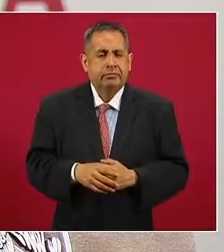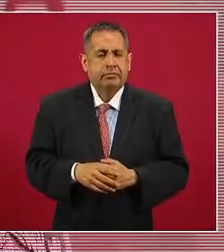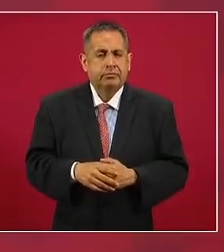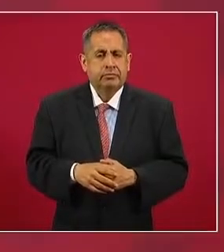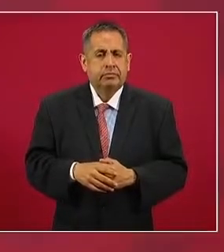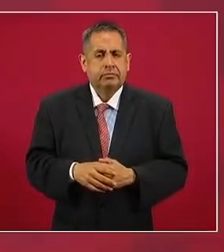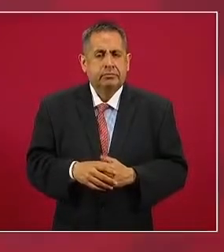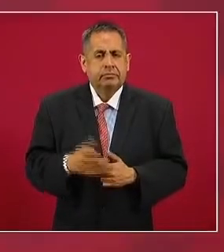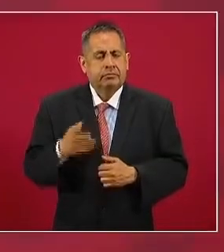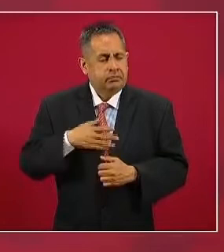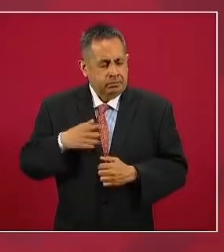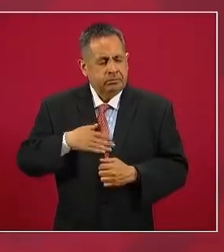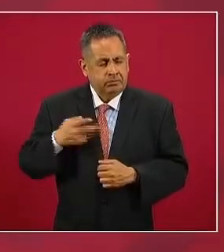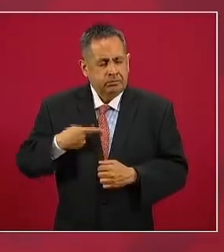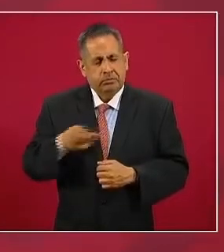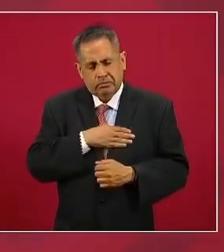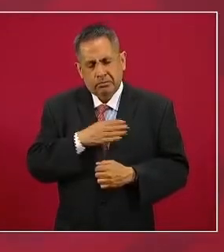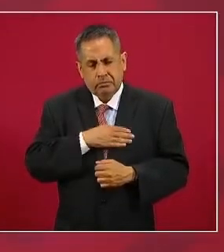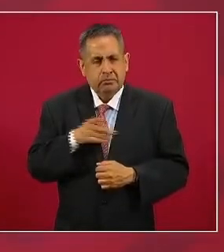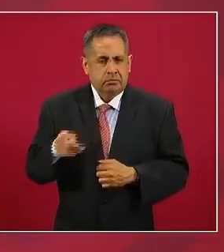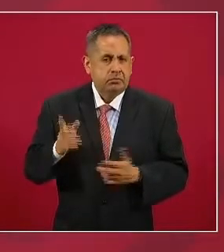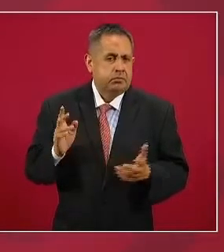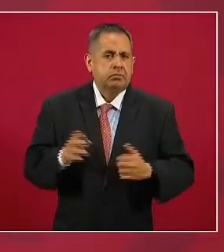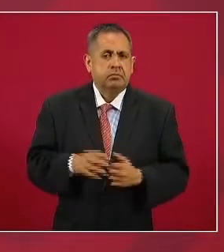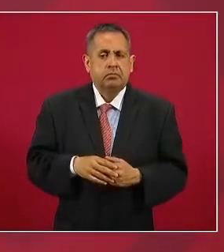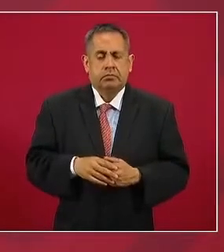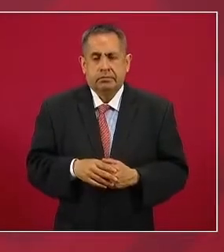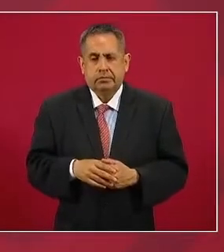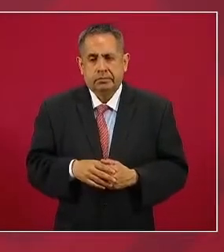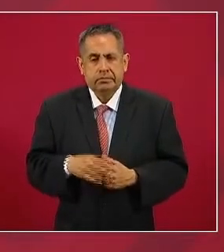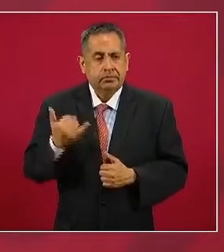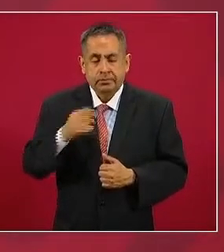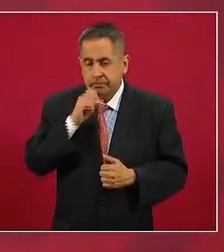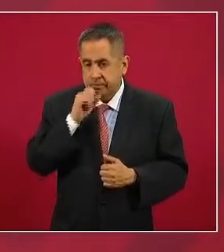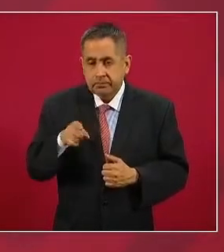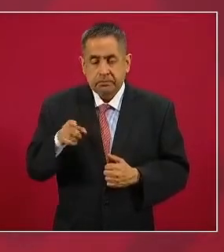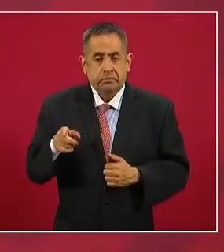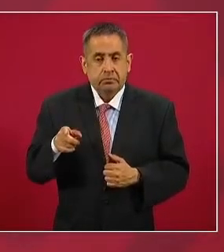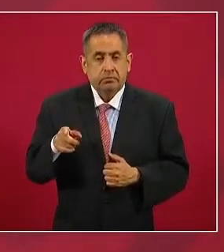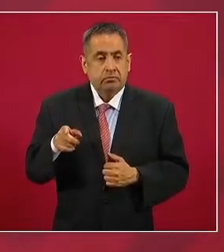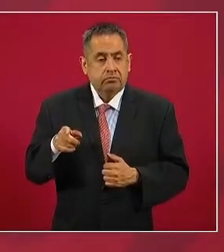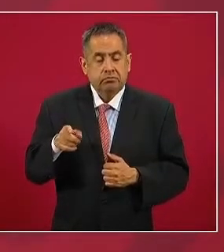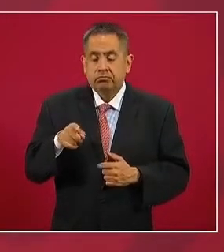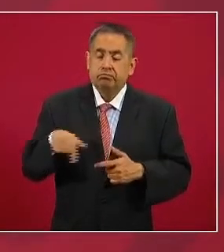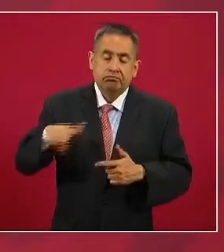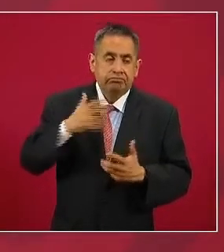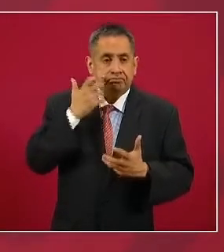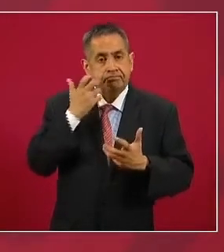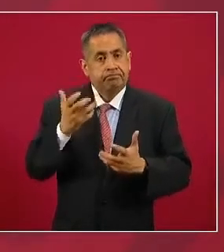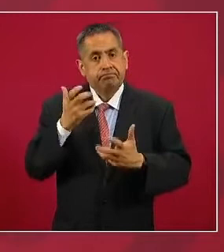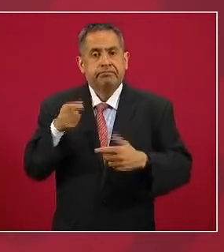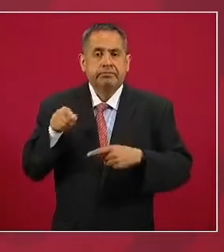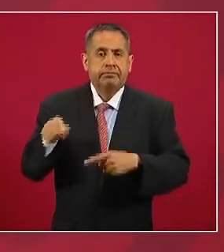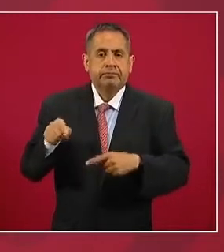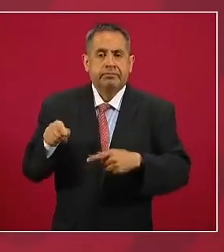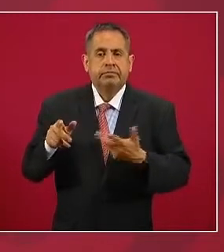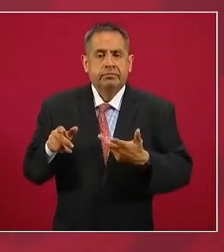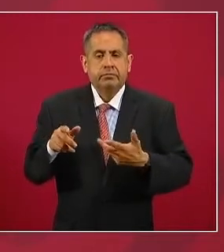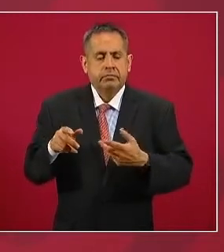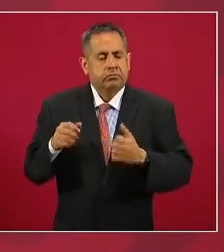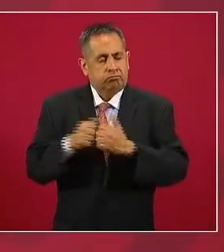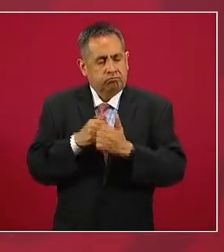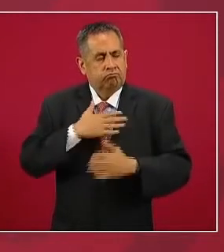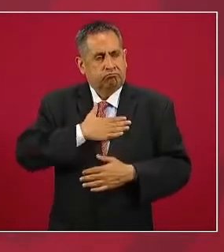gente buena y deseosas de que haya